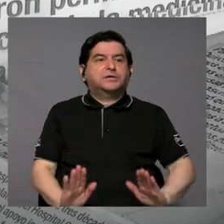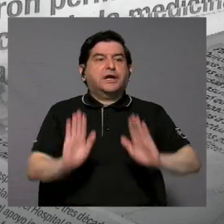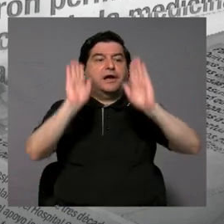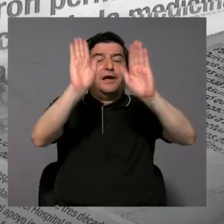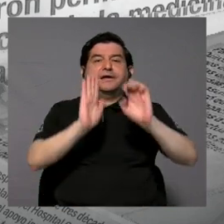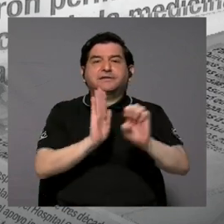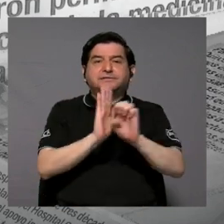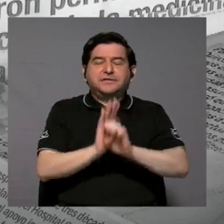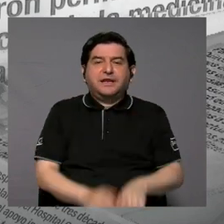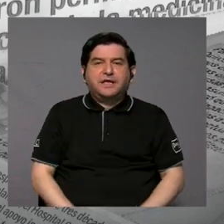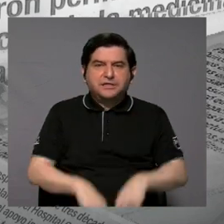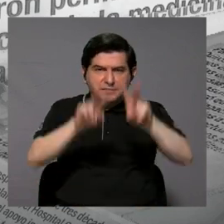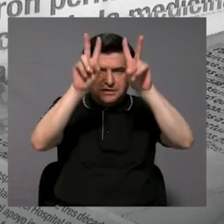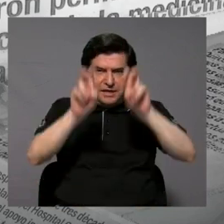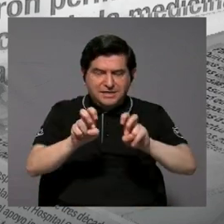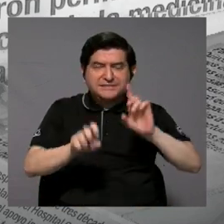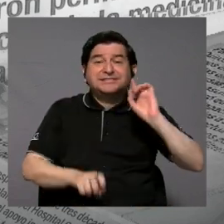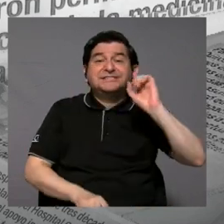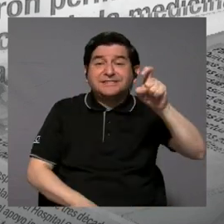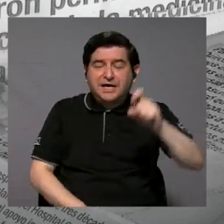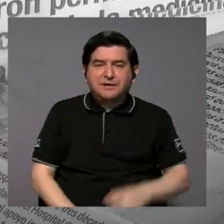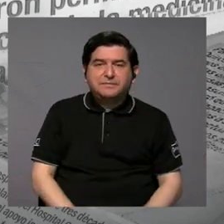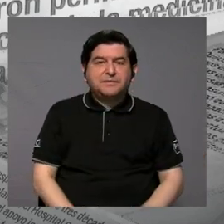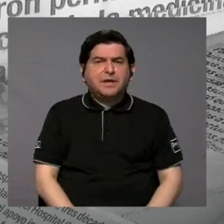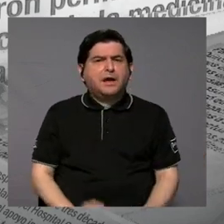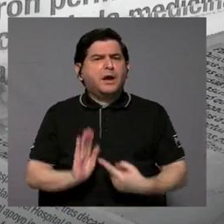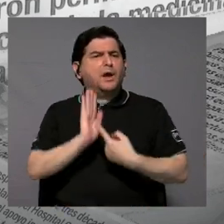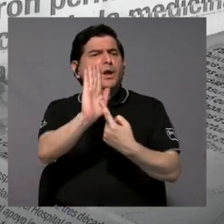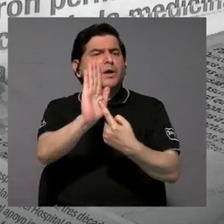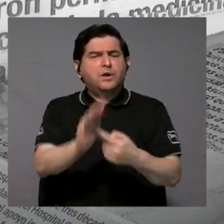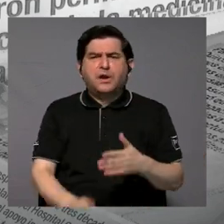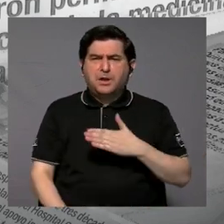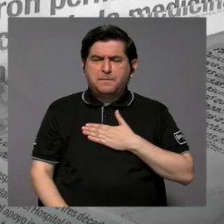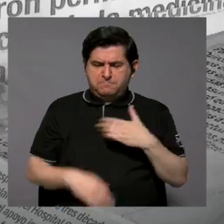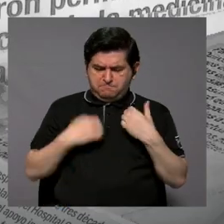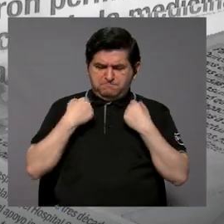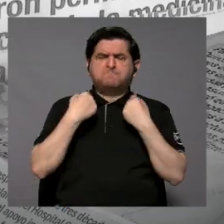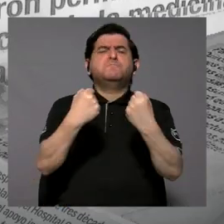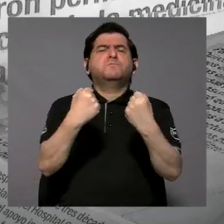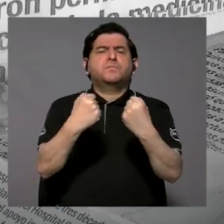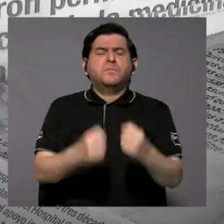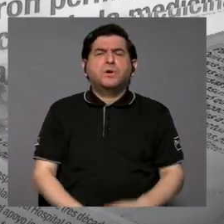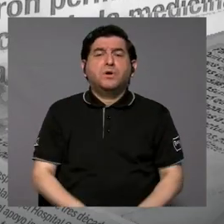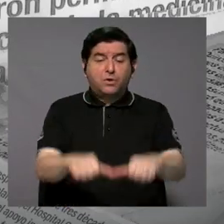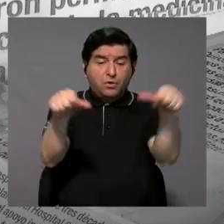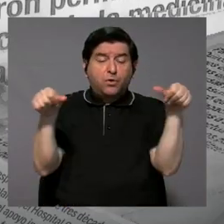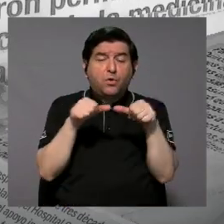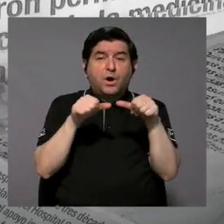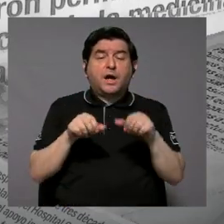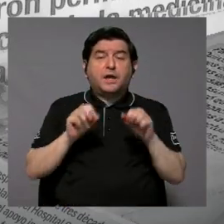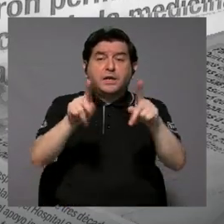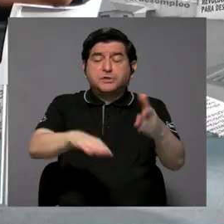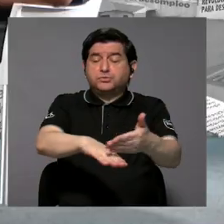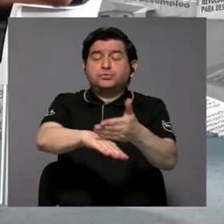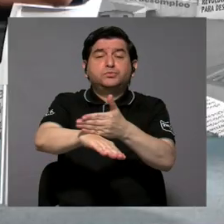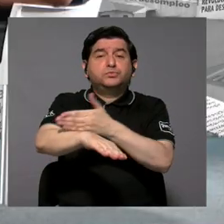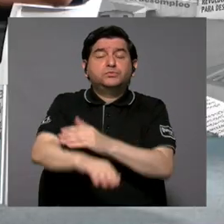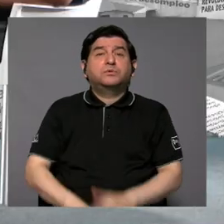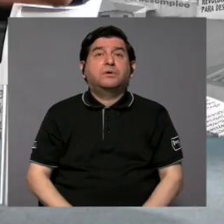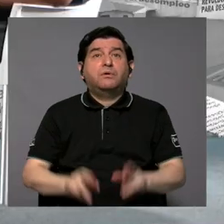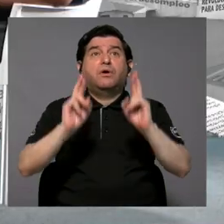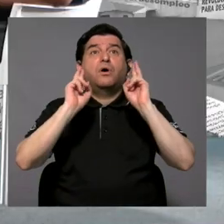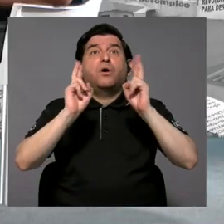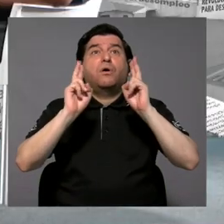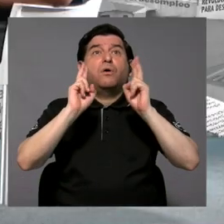excelente ejemplo de una prueba que es de diagnóstico y que me dice cuáles son mis fortalezas y mis áreas de oportunidad. Así que